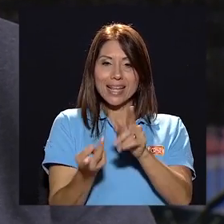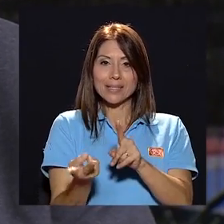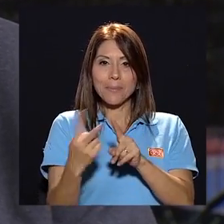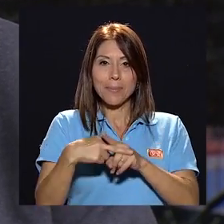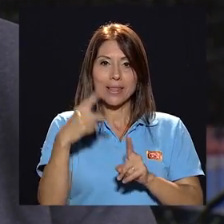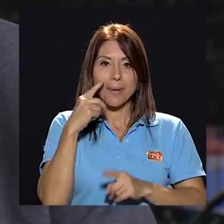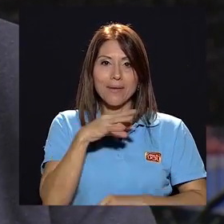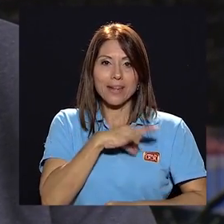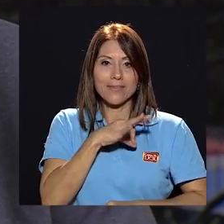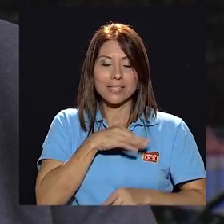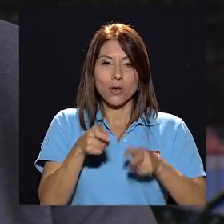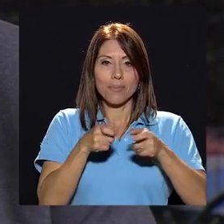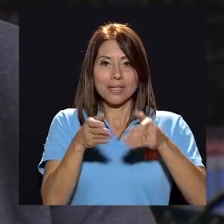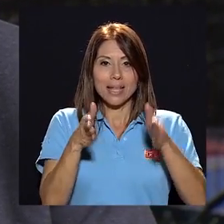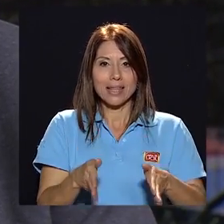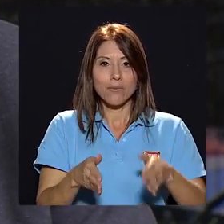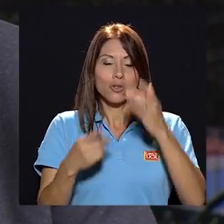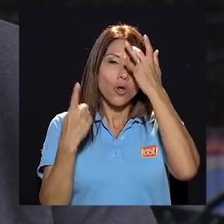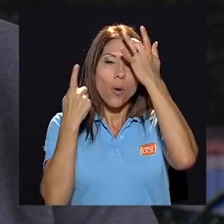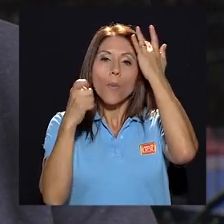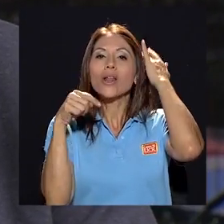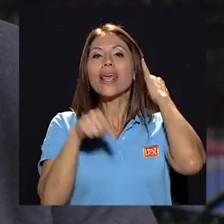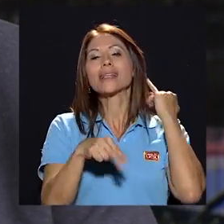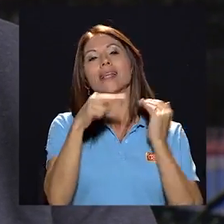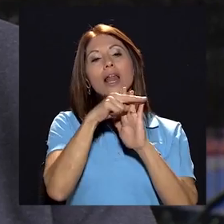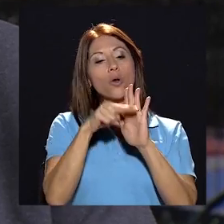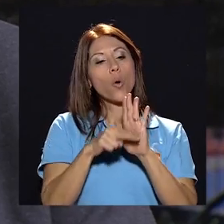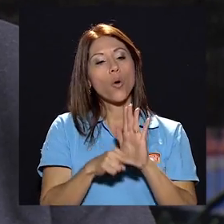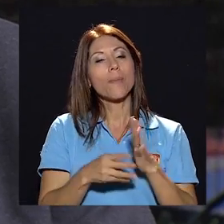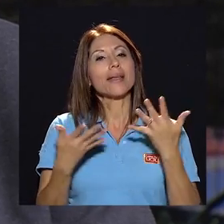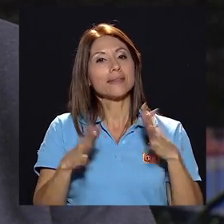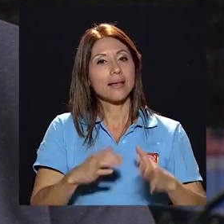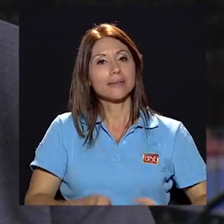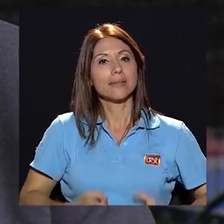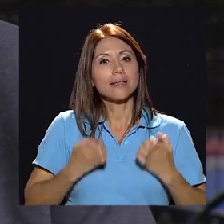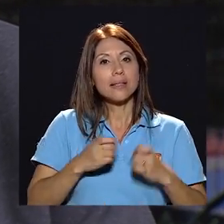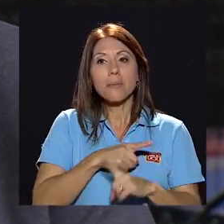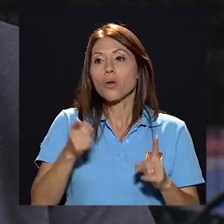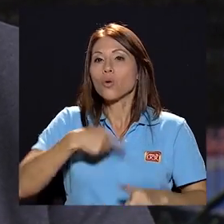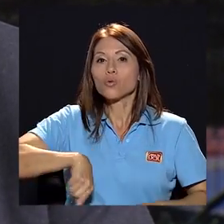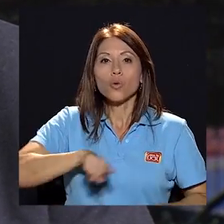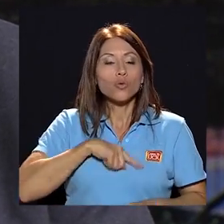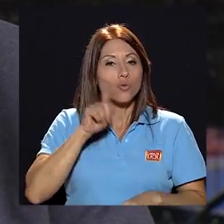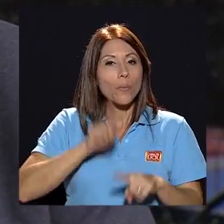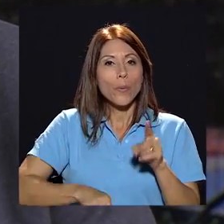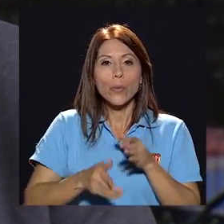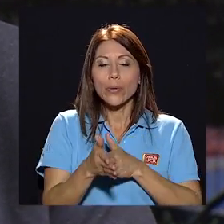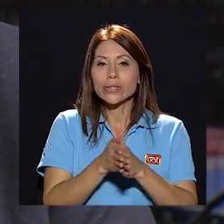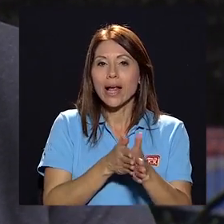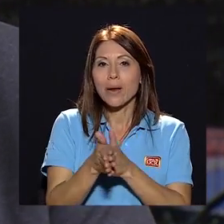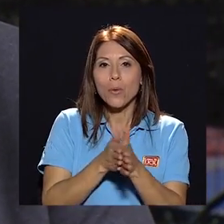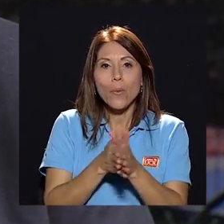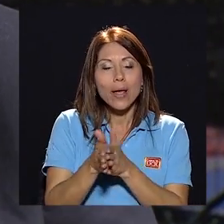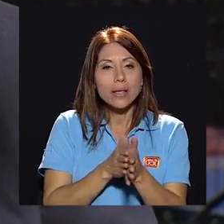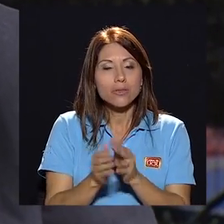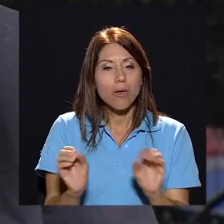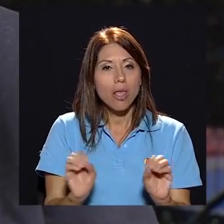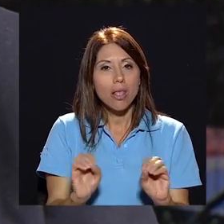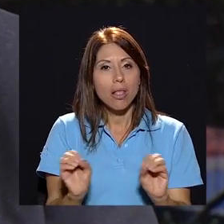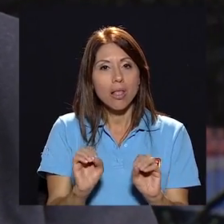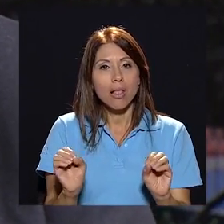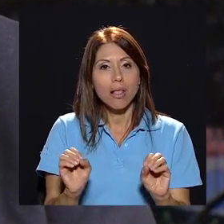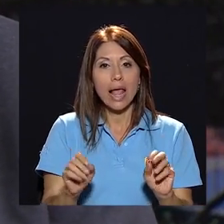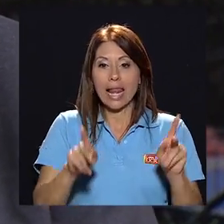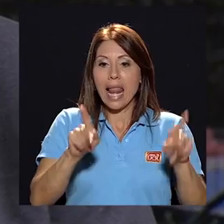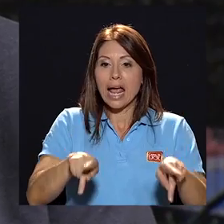beneficio de los administrativos porque está es una norma que existe y a la cual nosotros no le hemos podido sacar provecho de